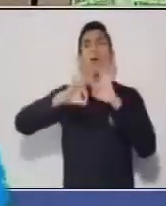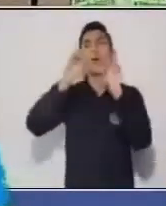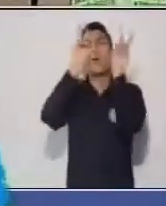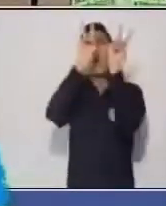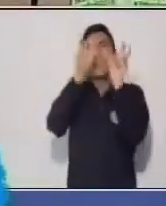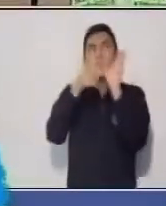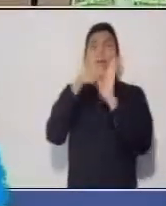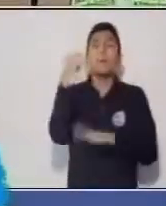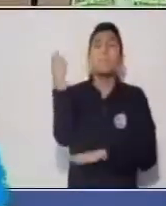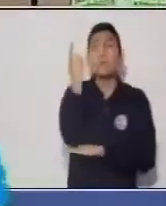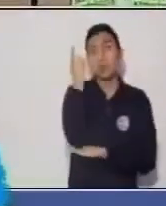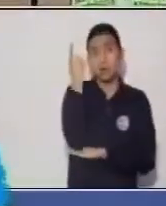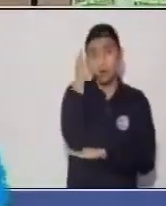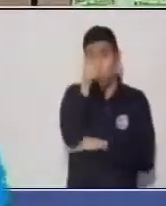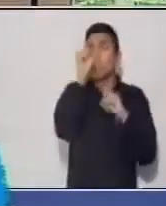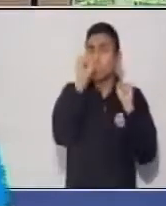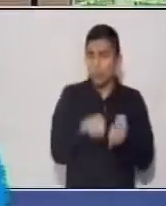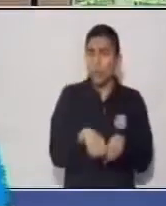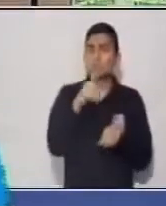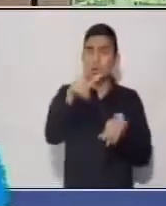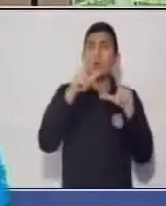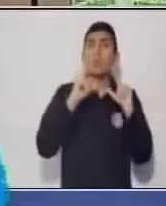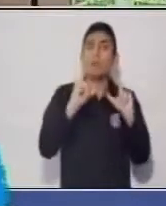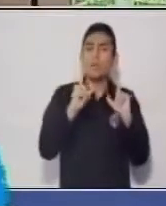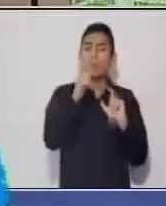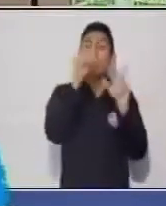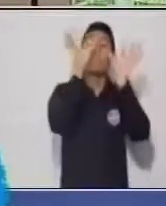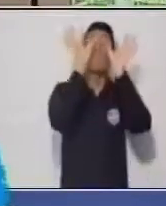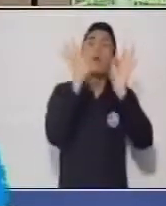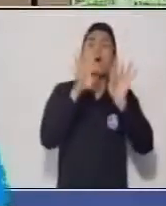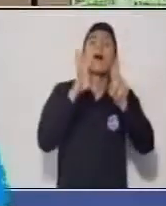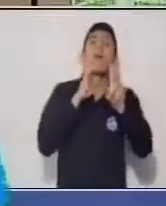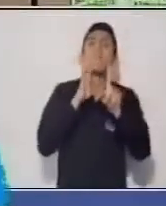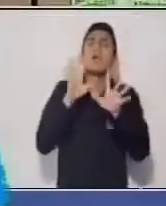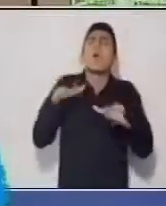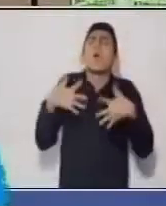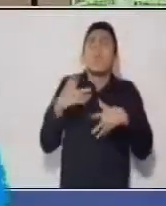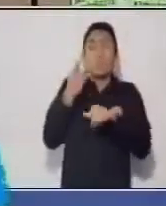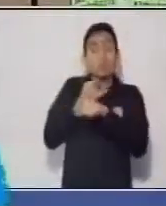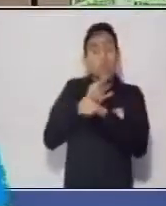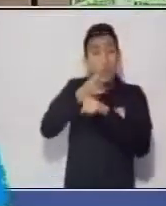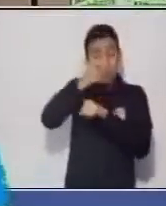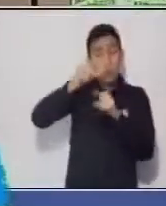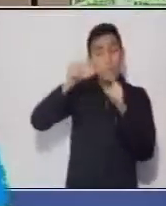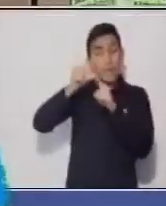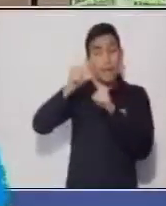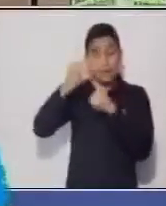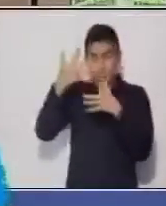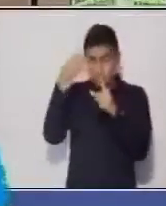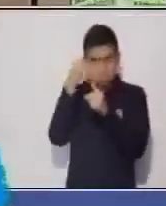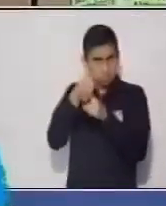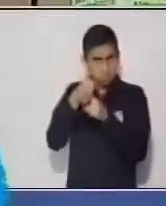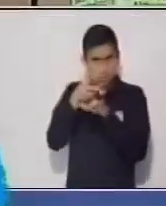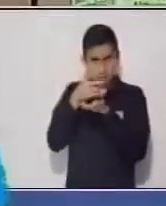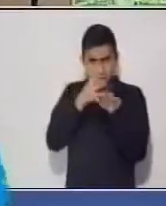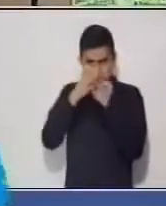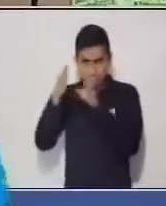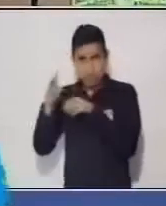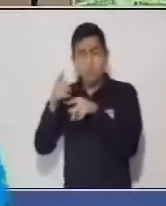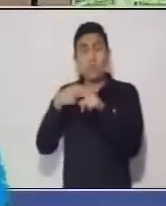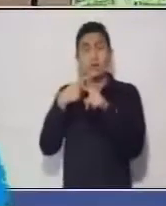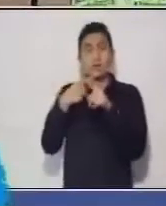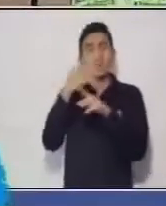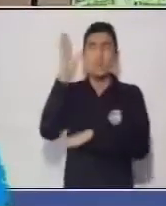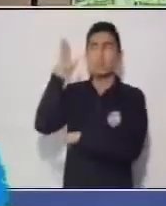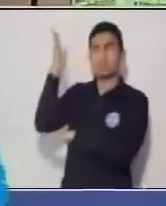importante, tú vas a cuidar la forma en que hablas y cómo utilizar las palabras. Mientras que cuando te estás